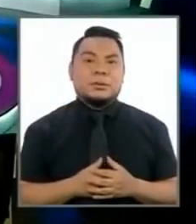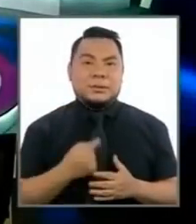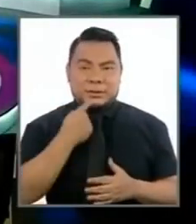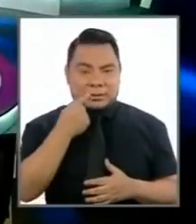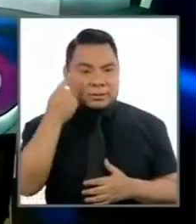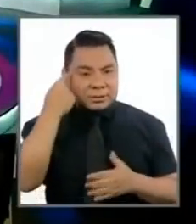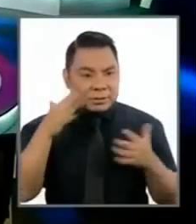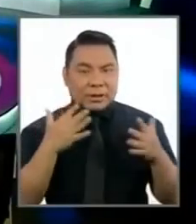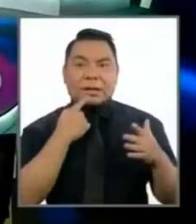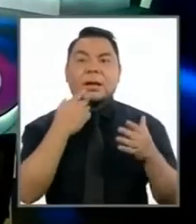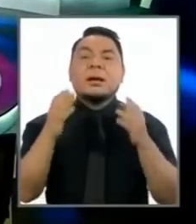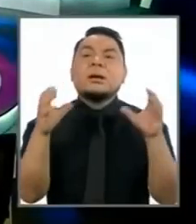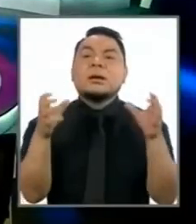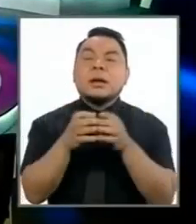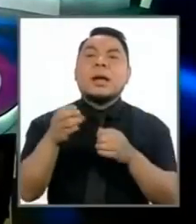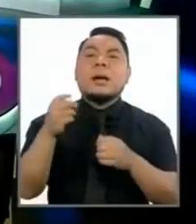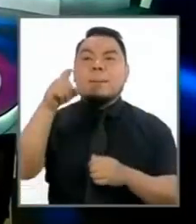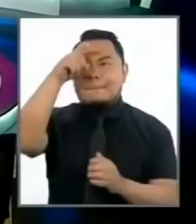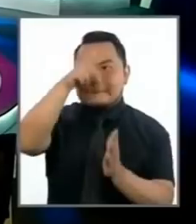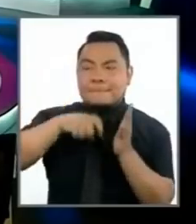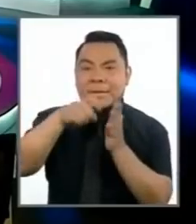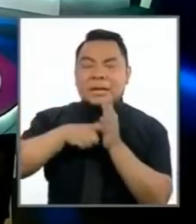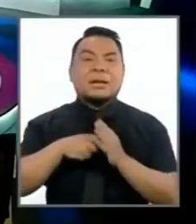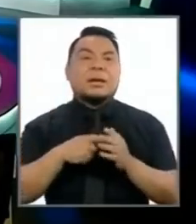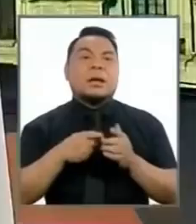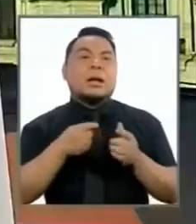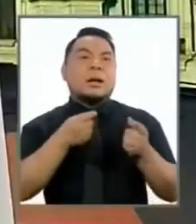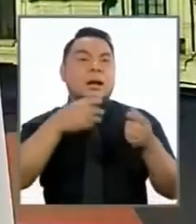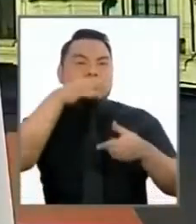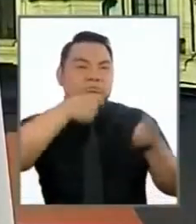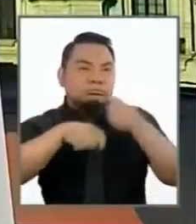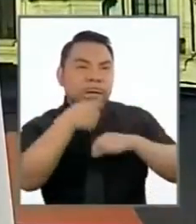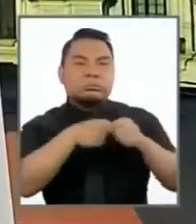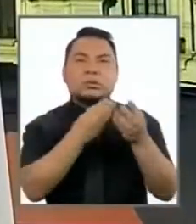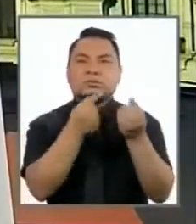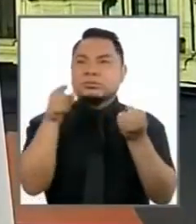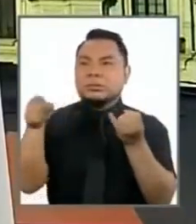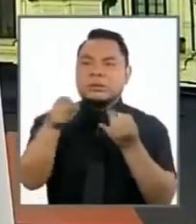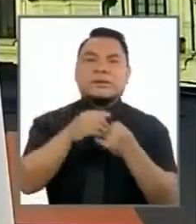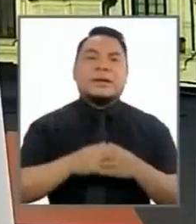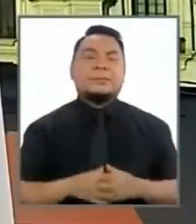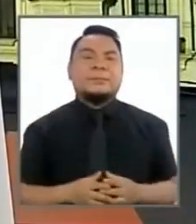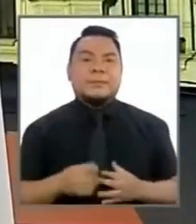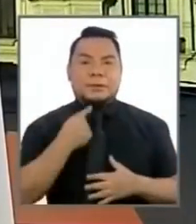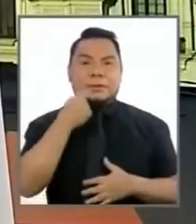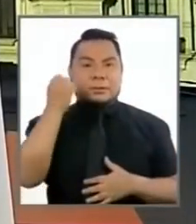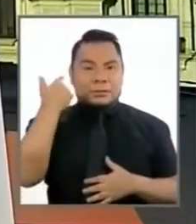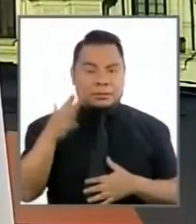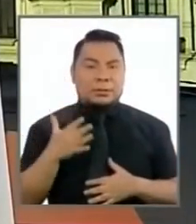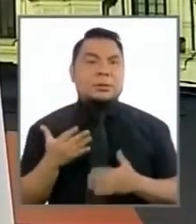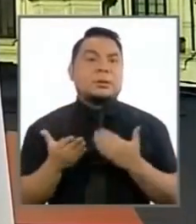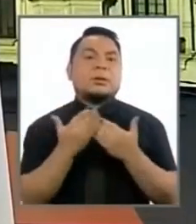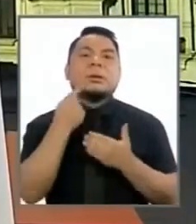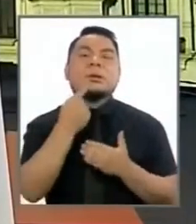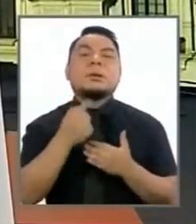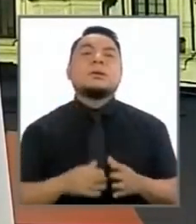organizado, de minería ilegal, de narcotráfico, de una manera donde se enfoque efectivamente el problema que tenemos. En